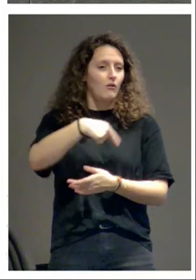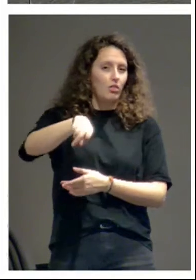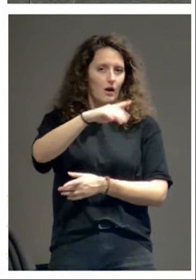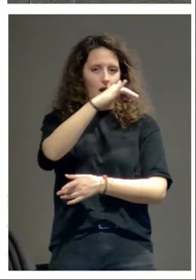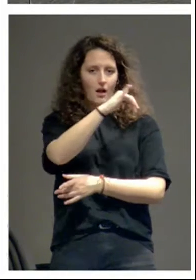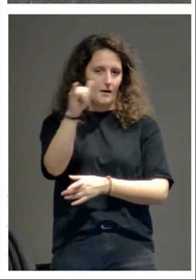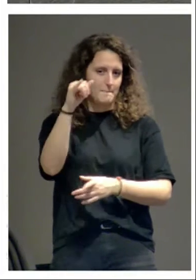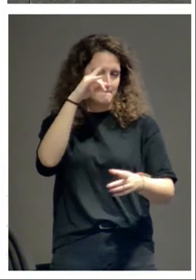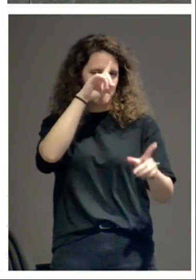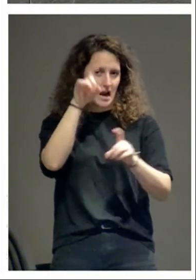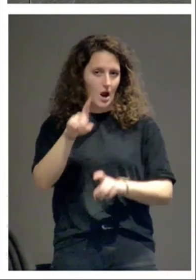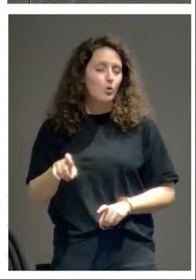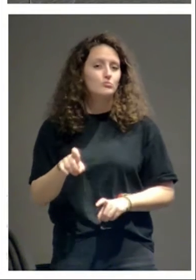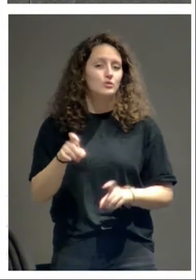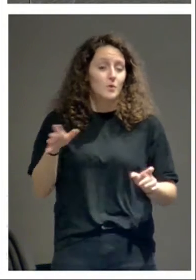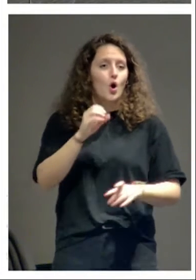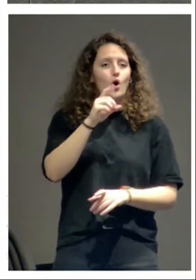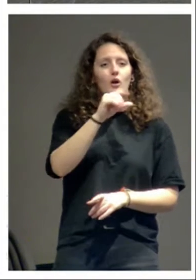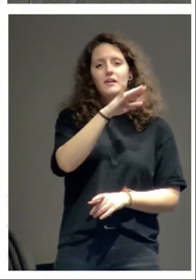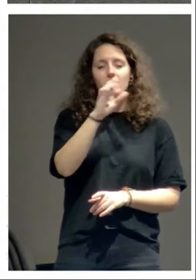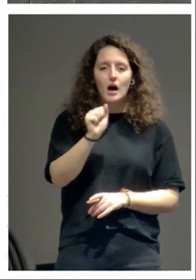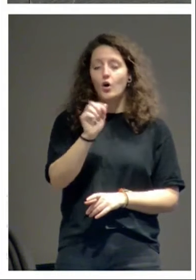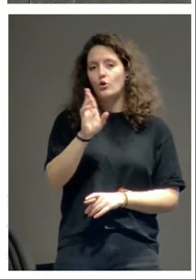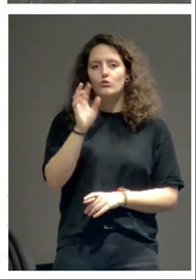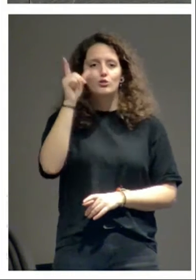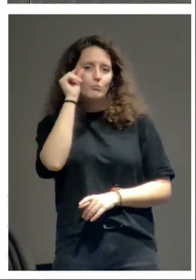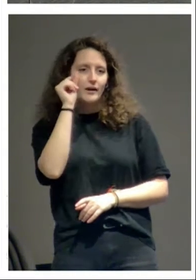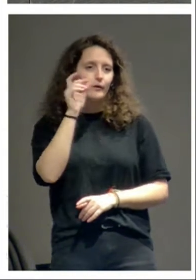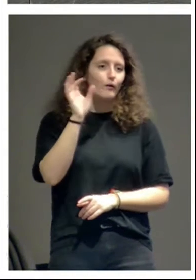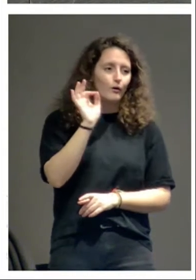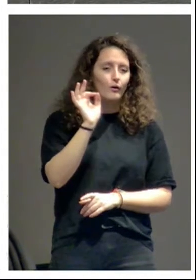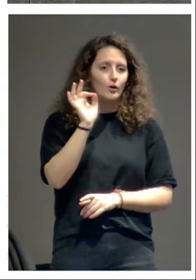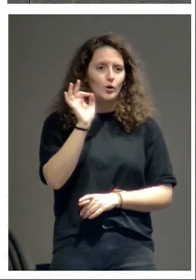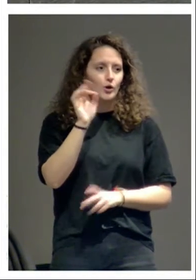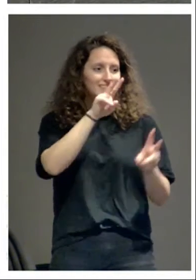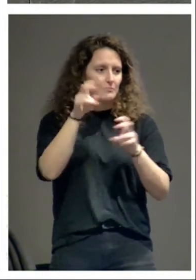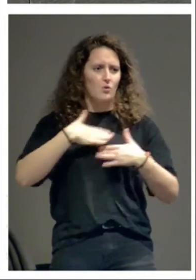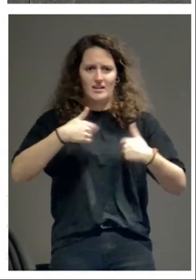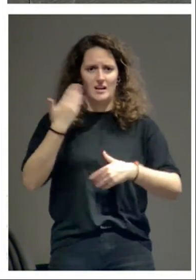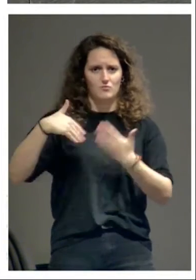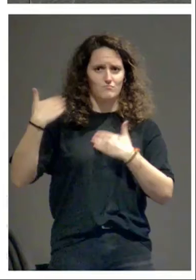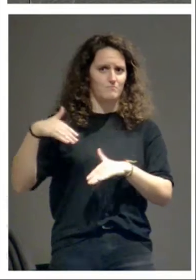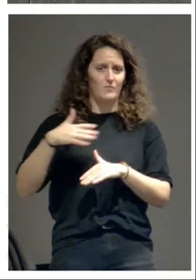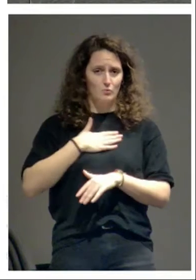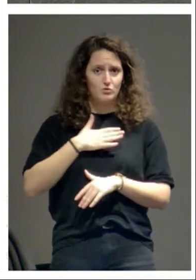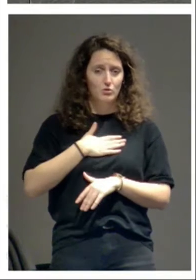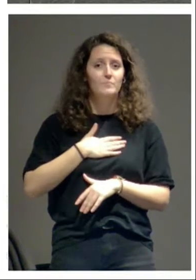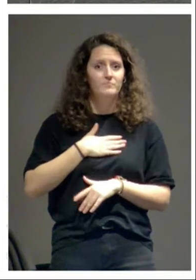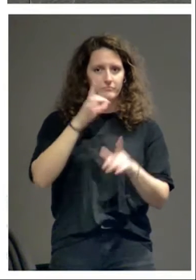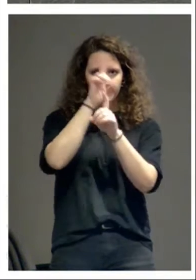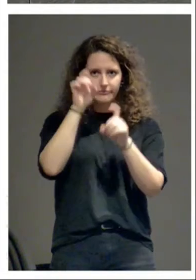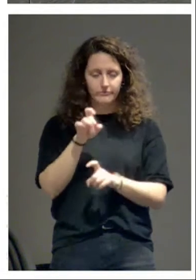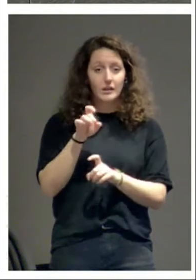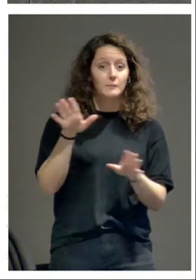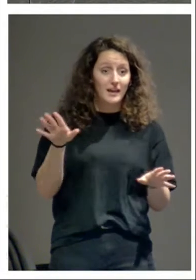sobre la oliva, o sobre el románico, o sobre cualquier cosa de nuestro pasado, pero en muchos casos no tenemos